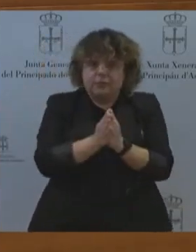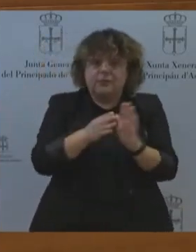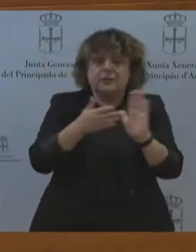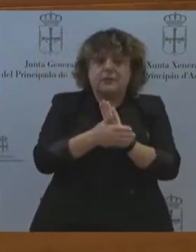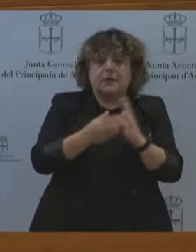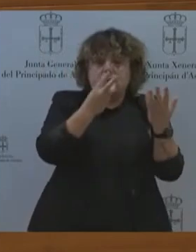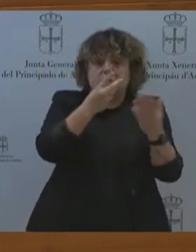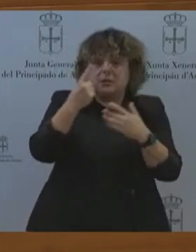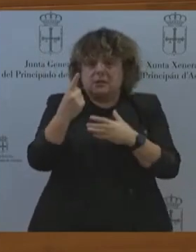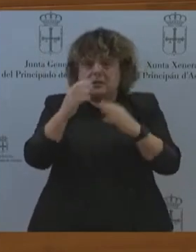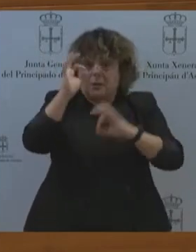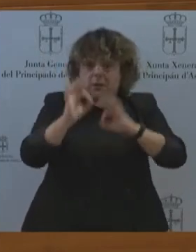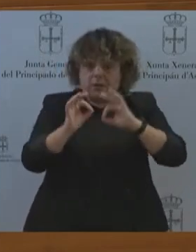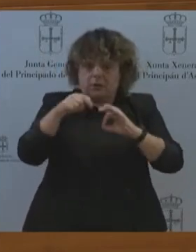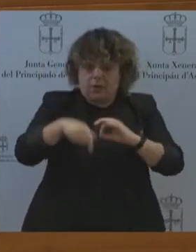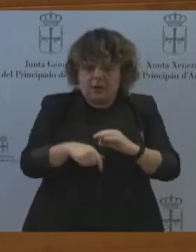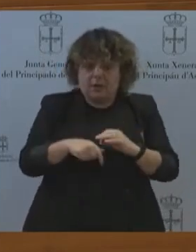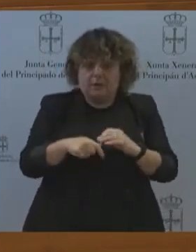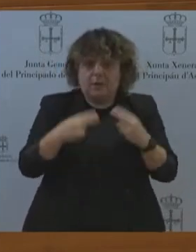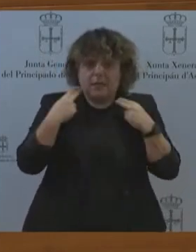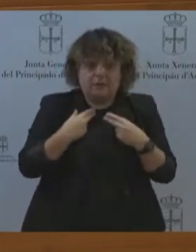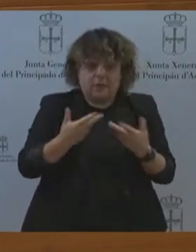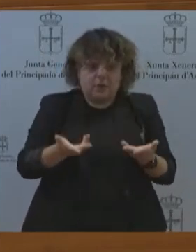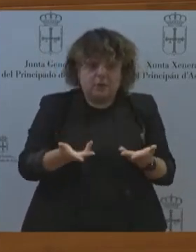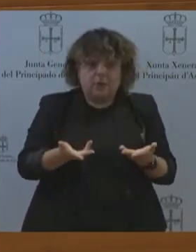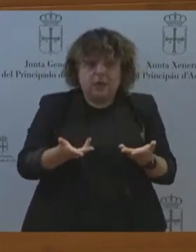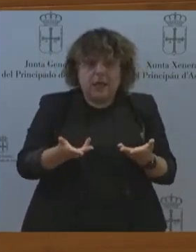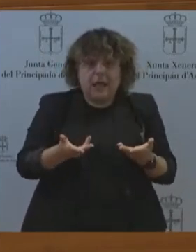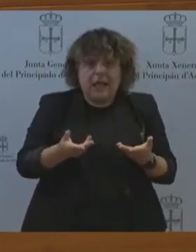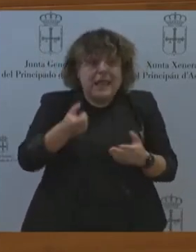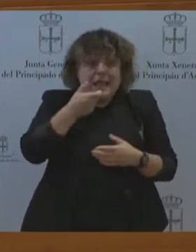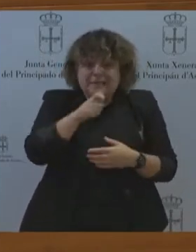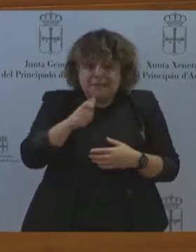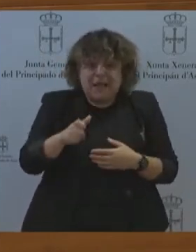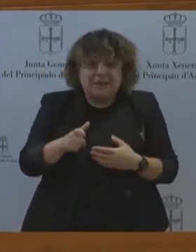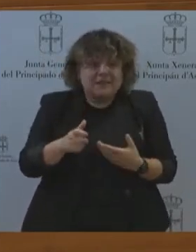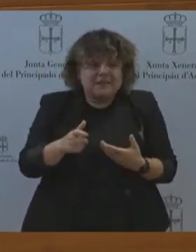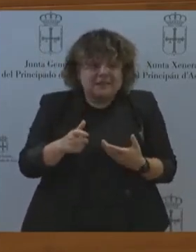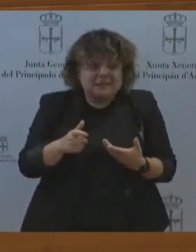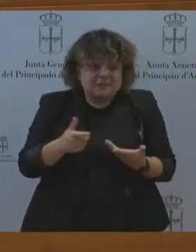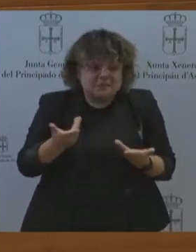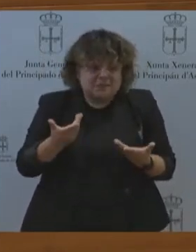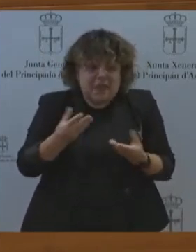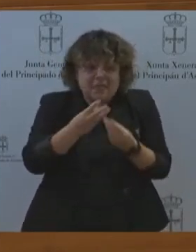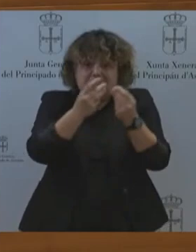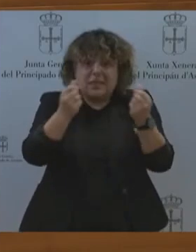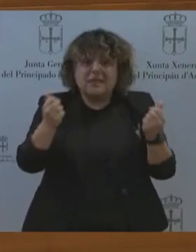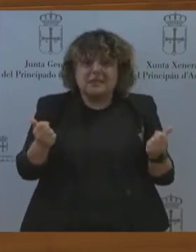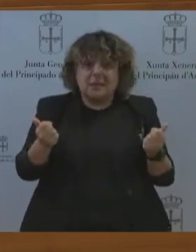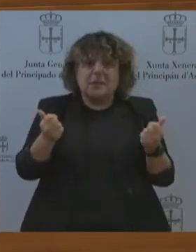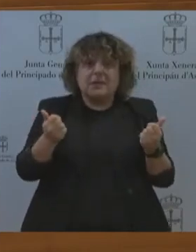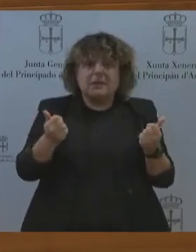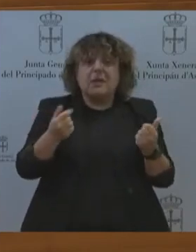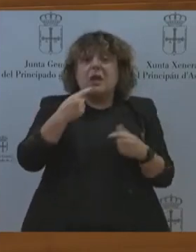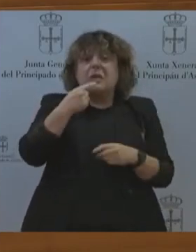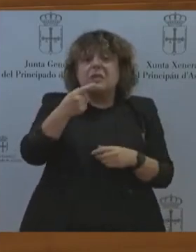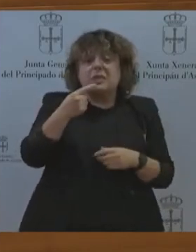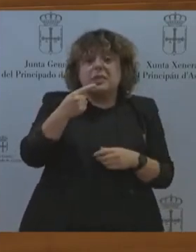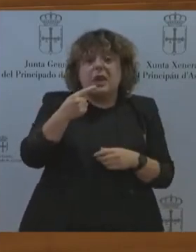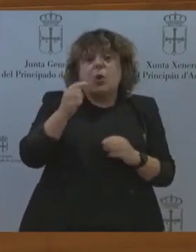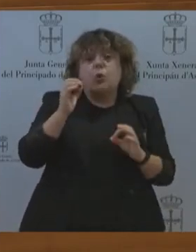Señor Barbón, las palabras se las lleva el viento. Decía Carl Jung, un ensayista suizo, eres lo que haces,